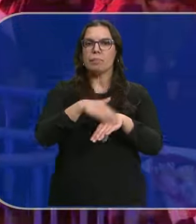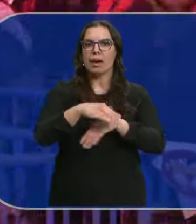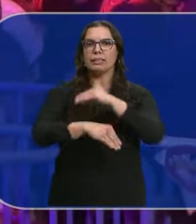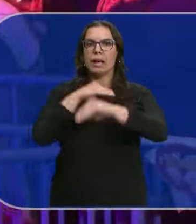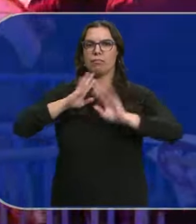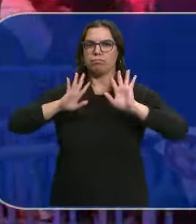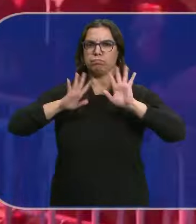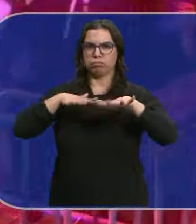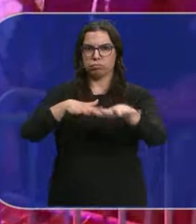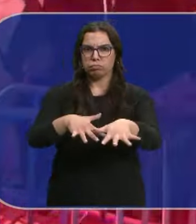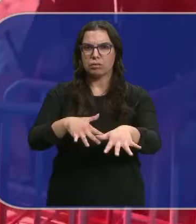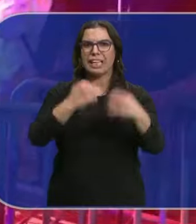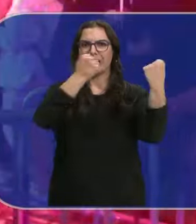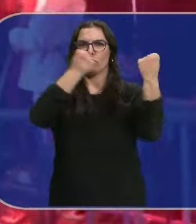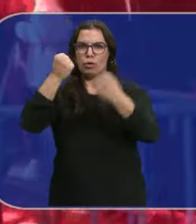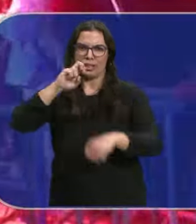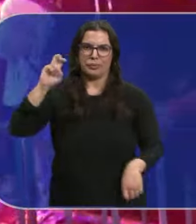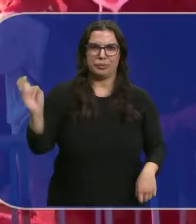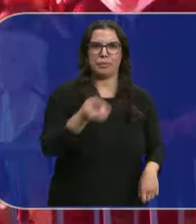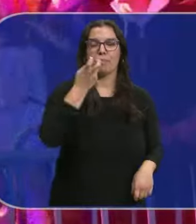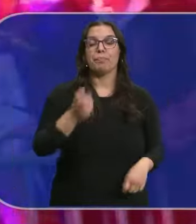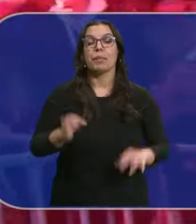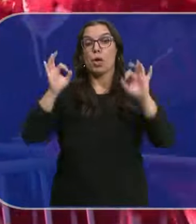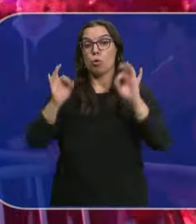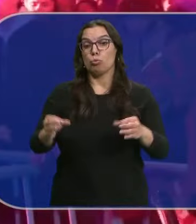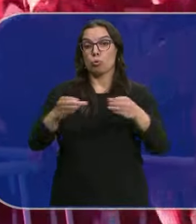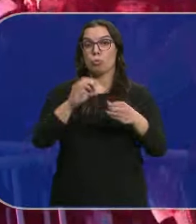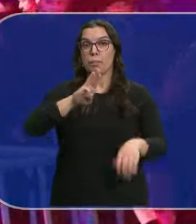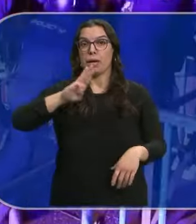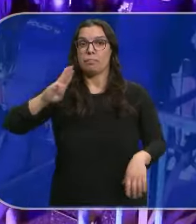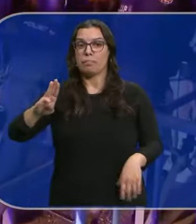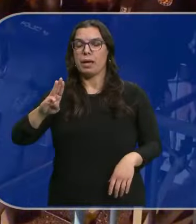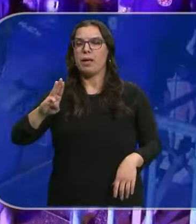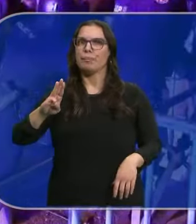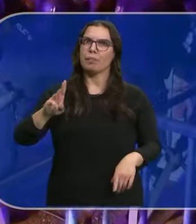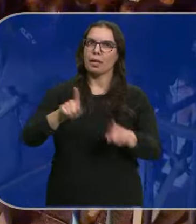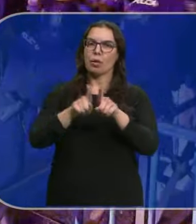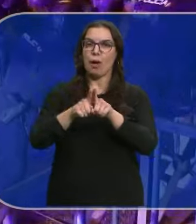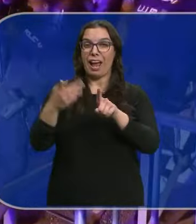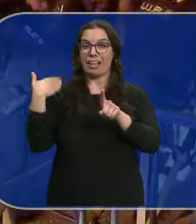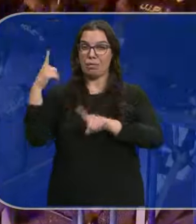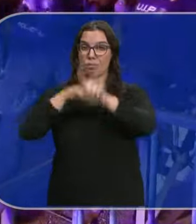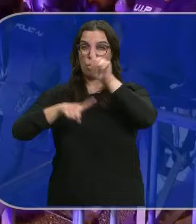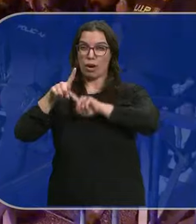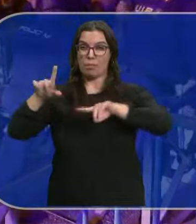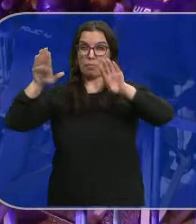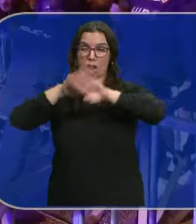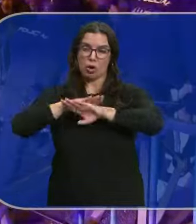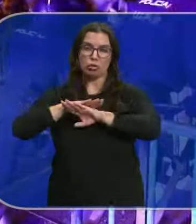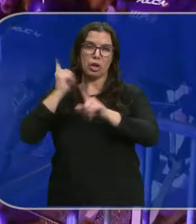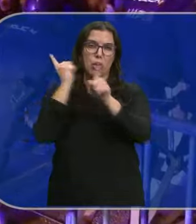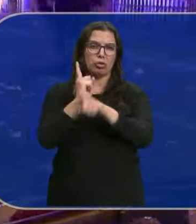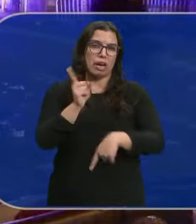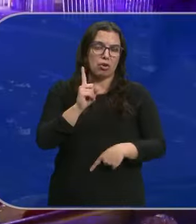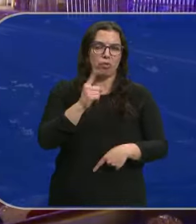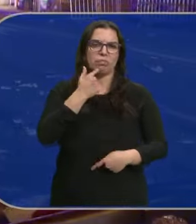realicen manifestaciones institucionales Precisamente el Partido Popular no condena explícitamente lo que ocurrió ayer aquí Y dicen